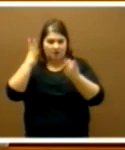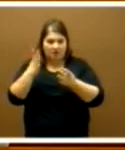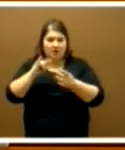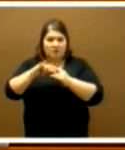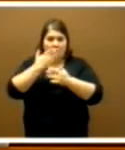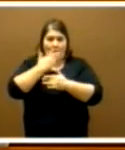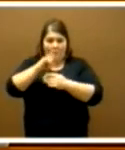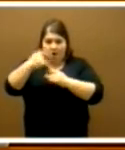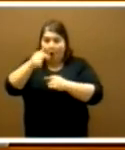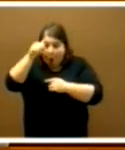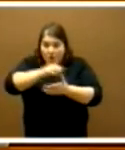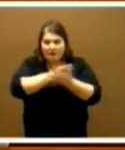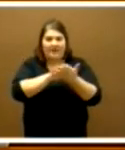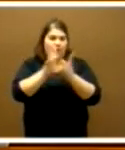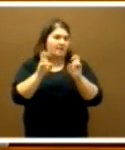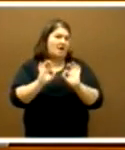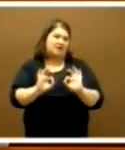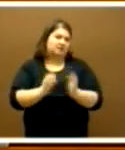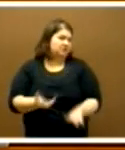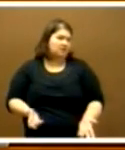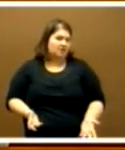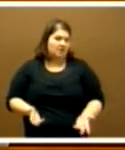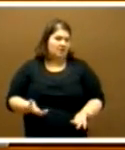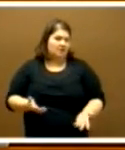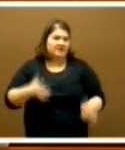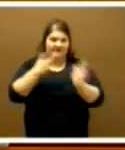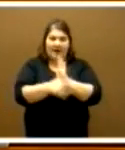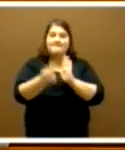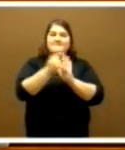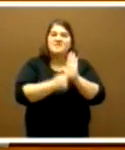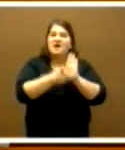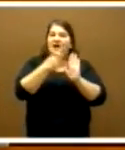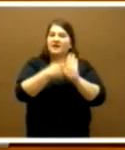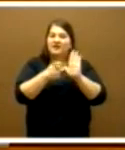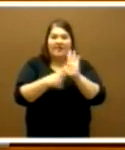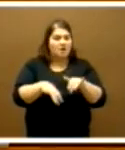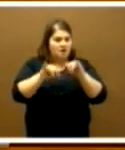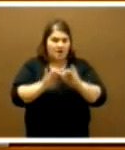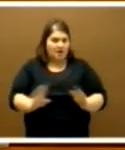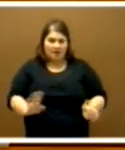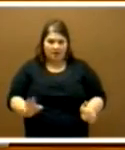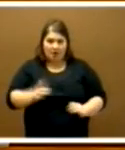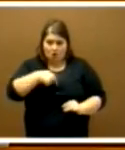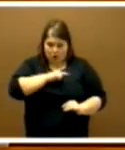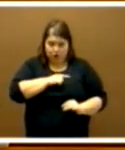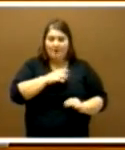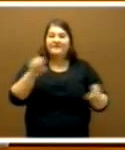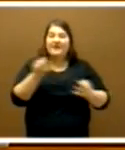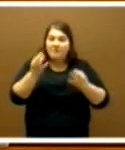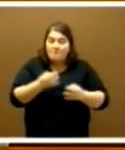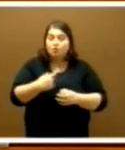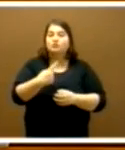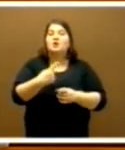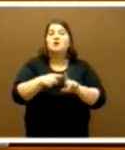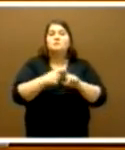ha tratado en el día de hoy. Es decir, no estamos quitando ninguna medida, no hemos quitado ninguna medida y estamos en la obligación y con la